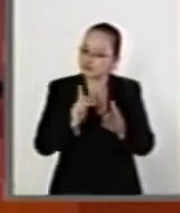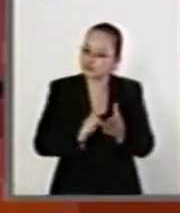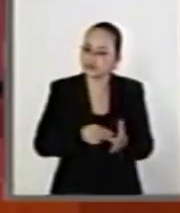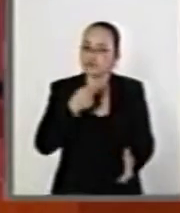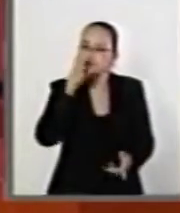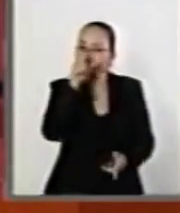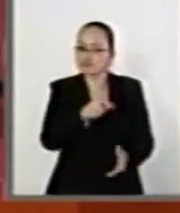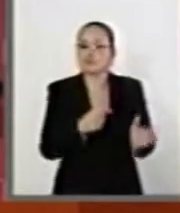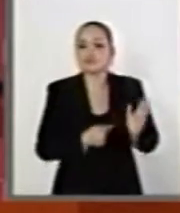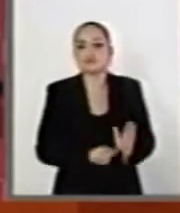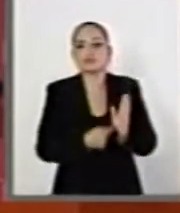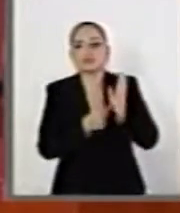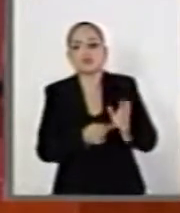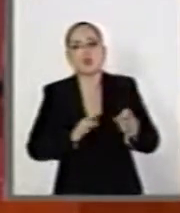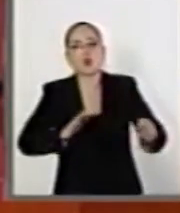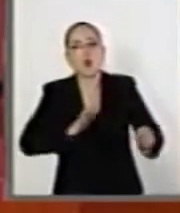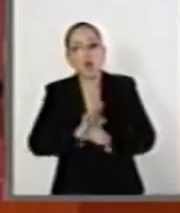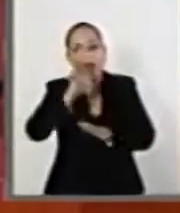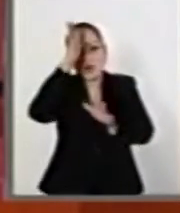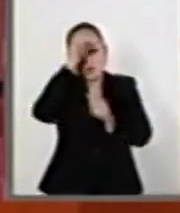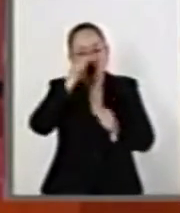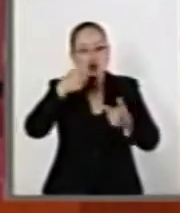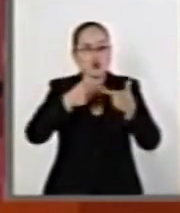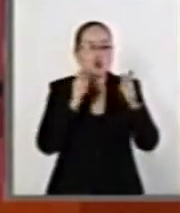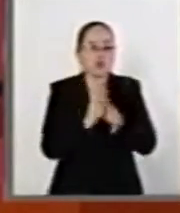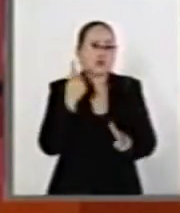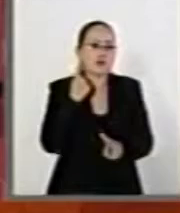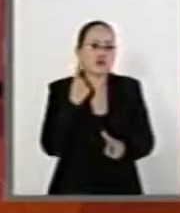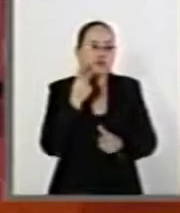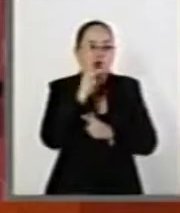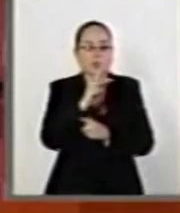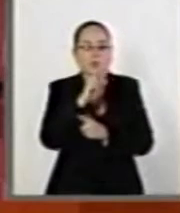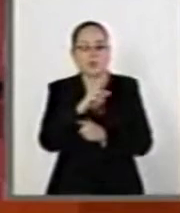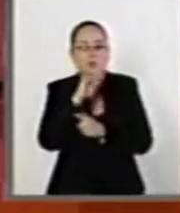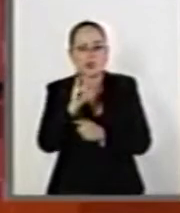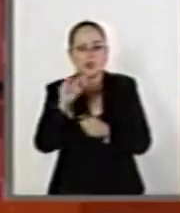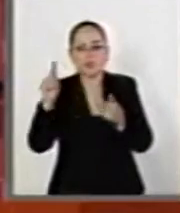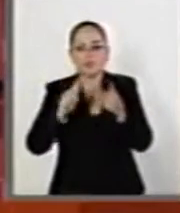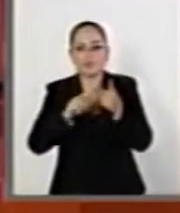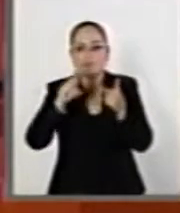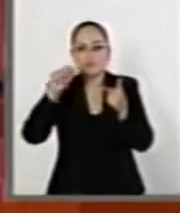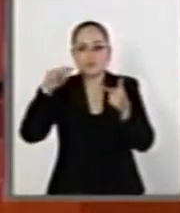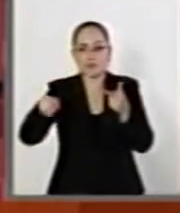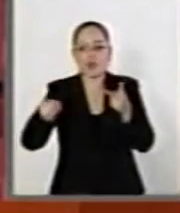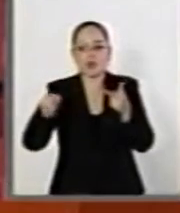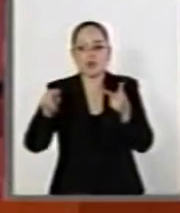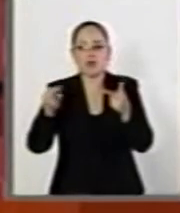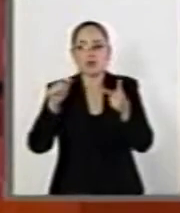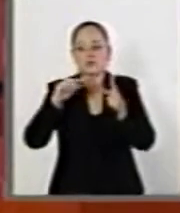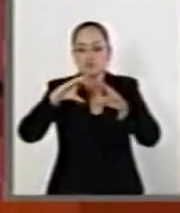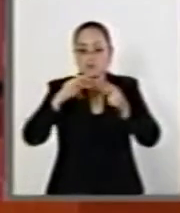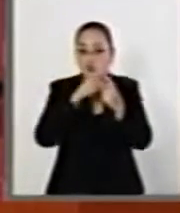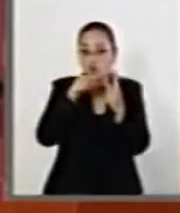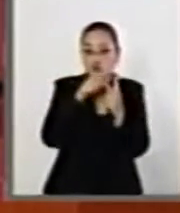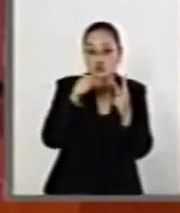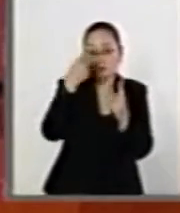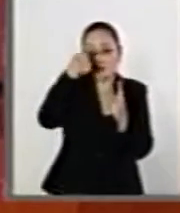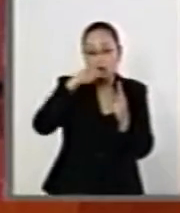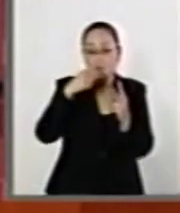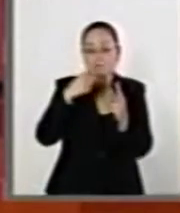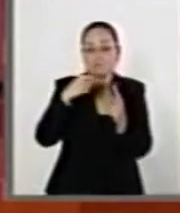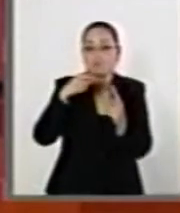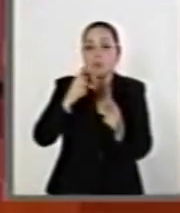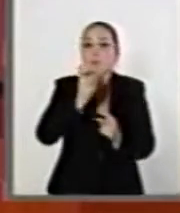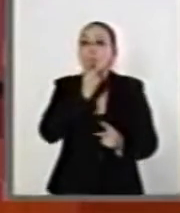el pacto del PRI con Acción Nacional para regalarle el